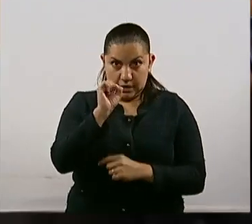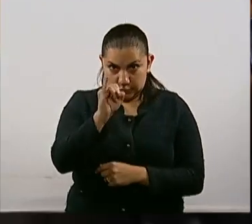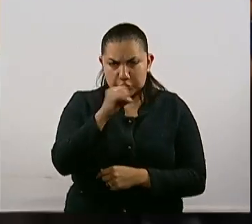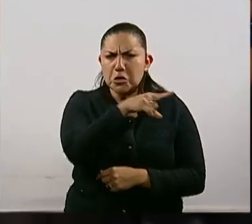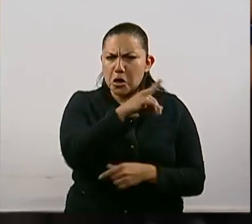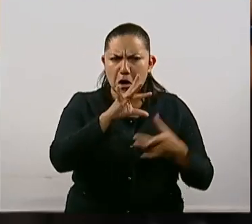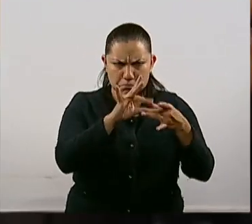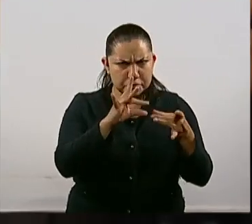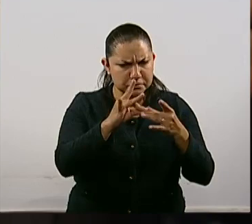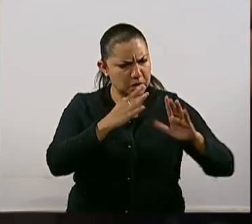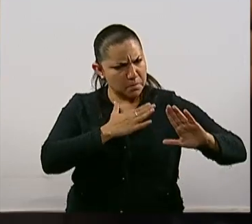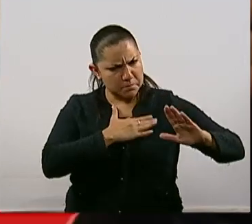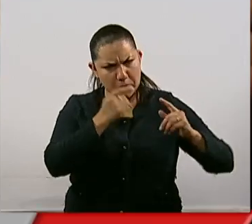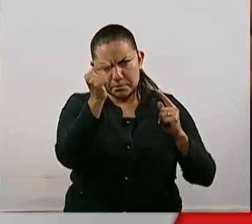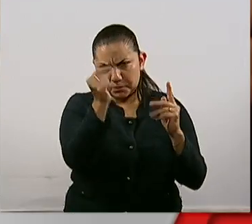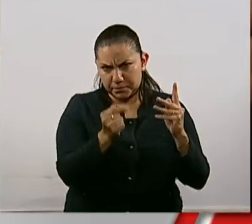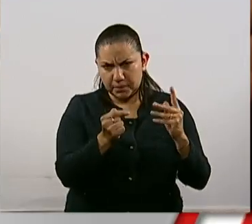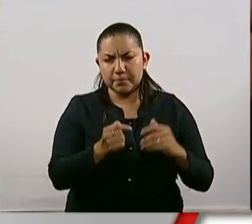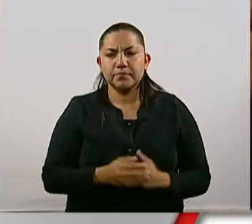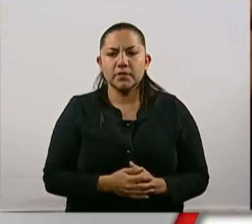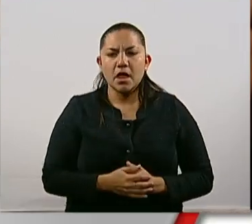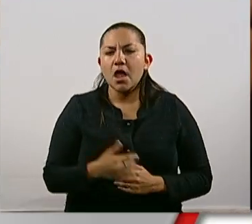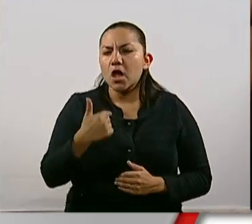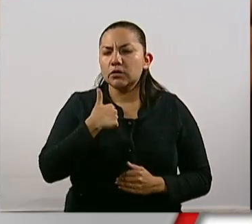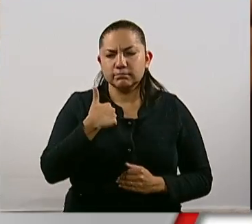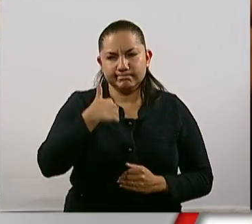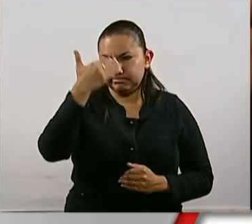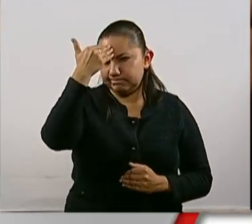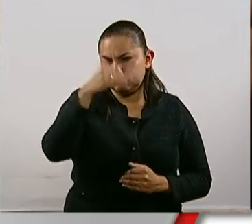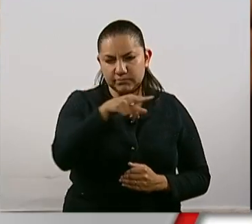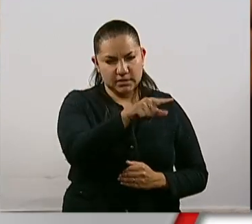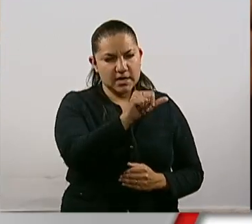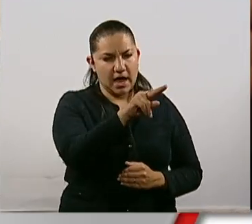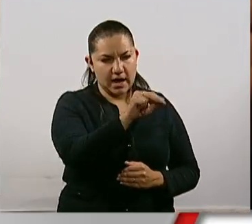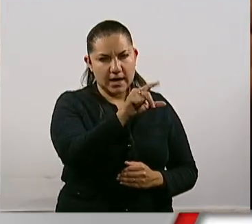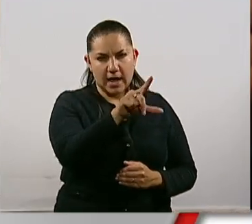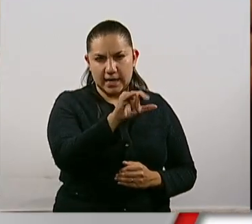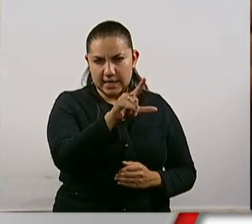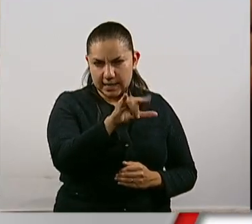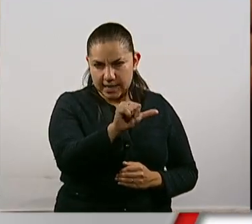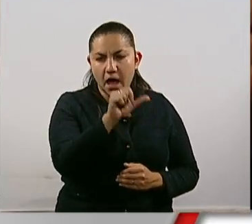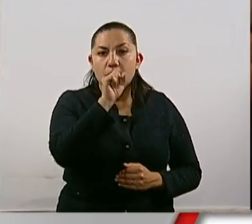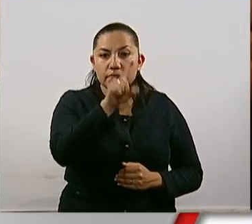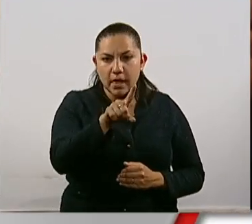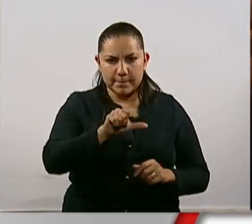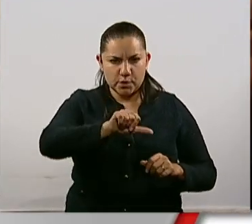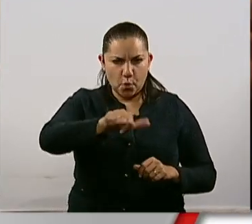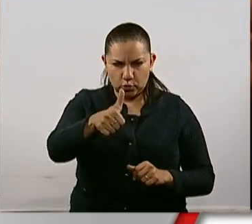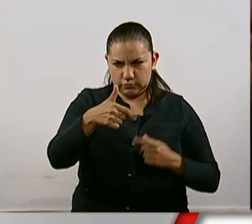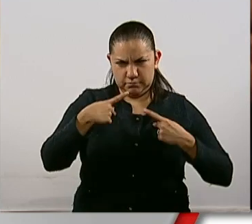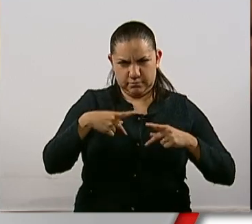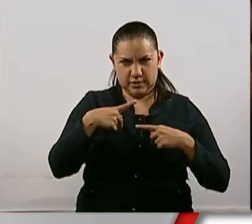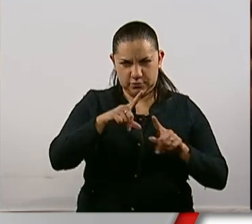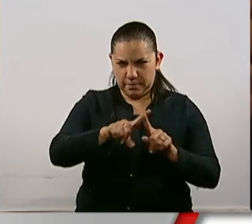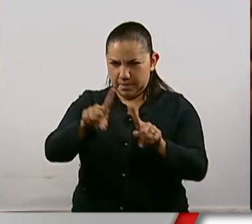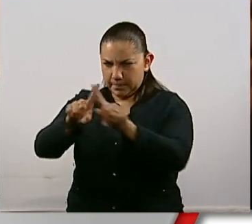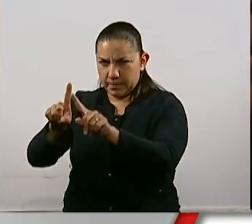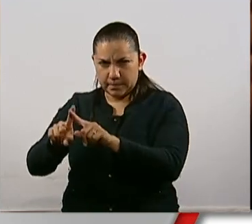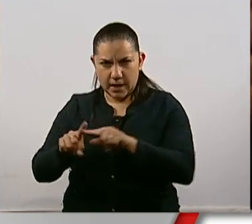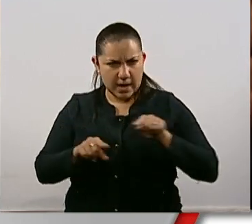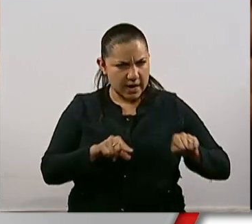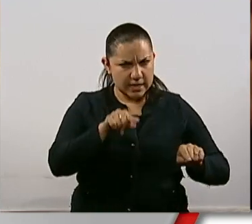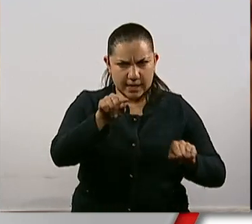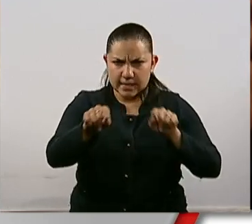Yo estoy seguro que con Annalilia y con las y los que resulten integrantes y con las demás fuerzas políticas honraremos el